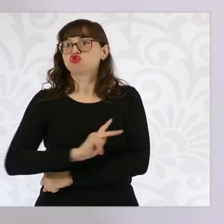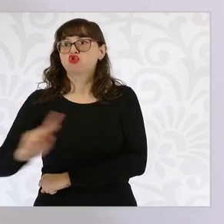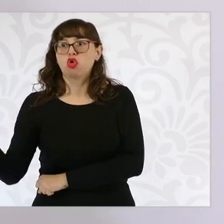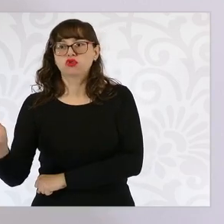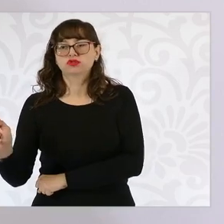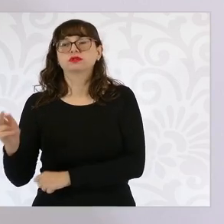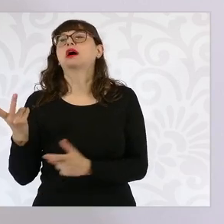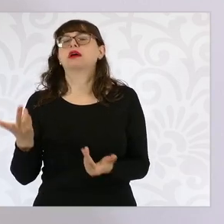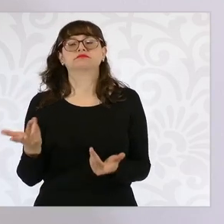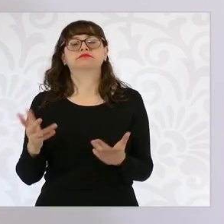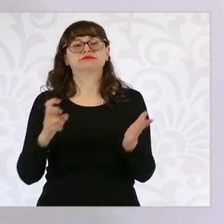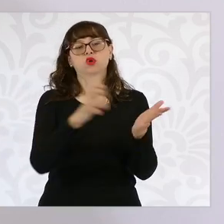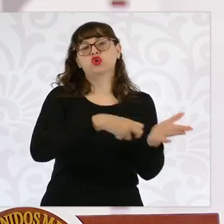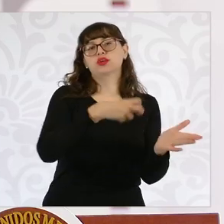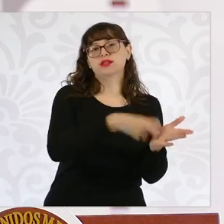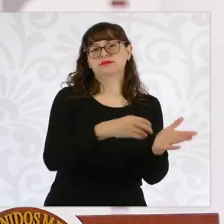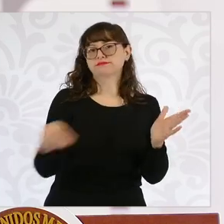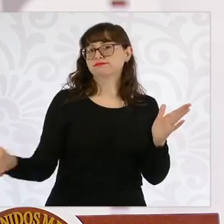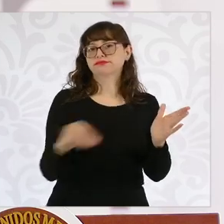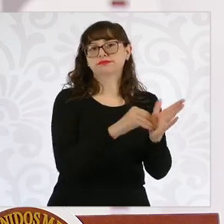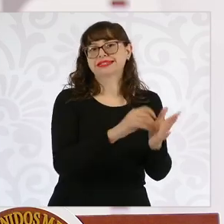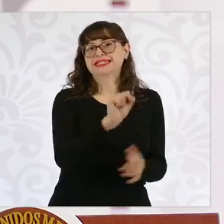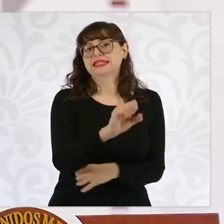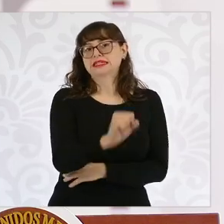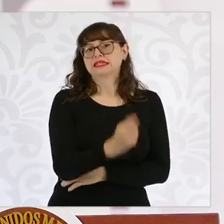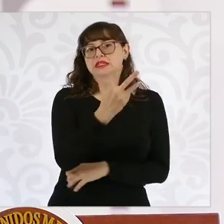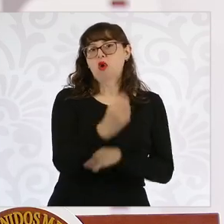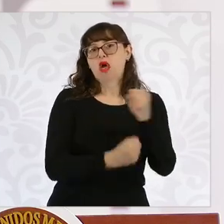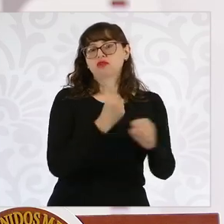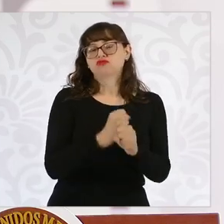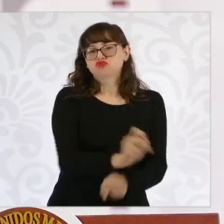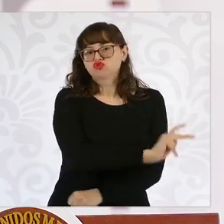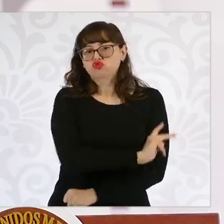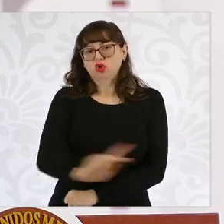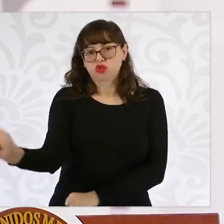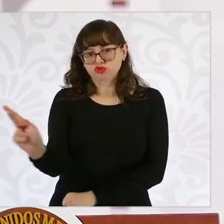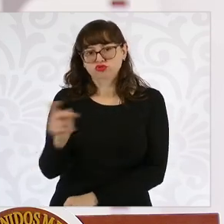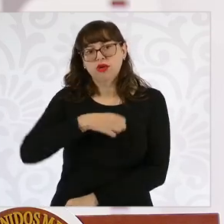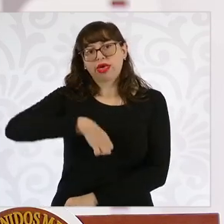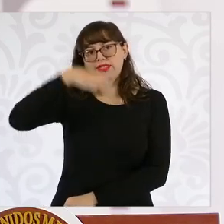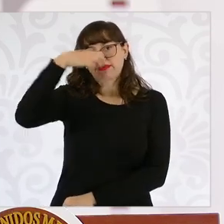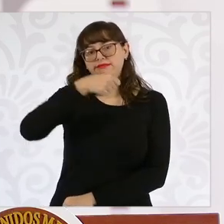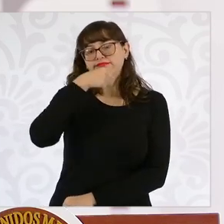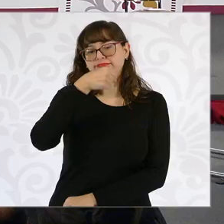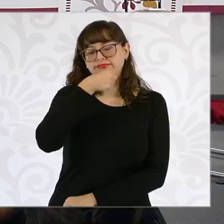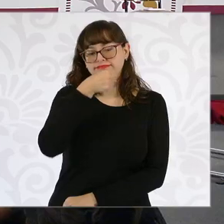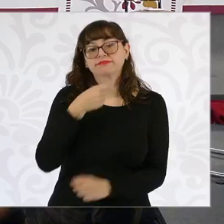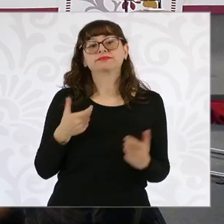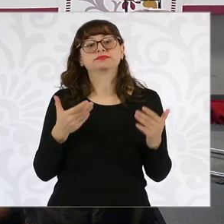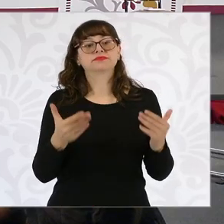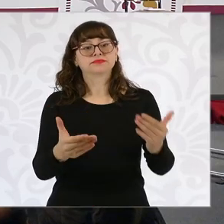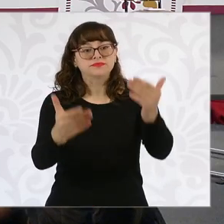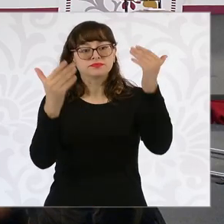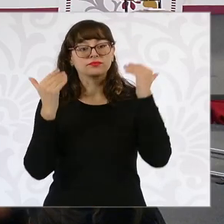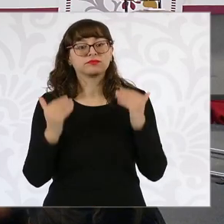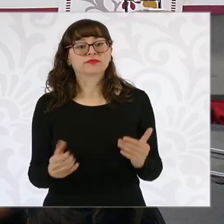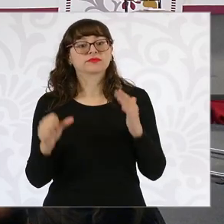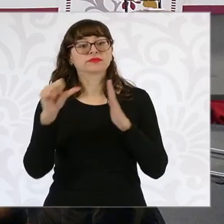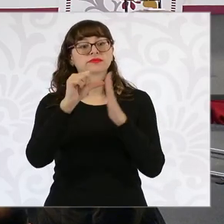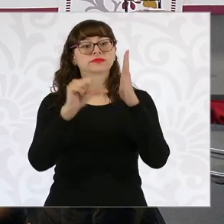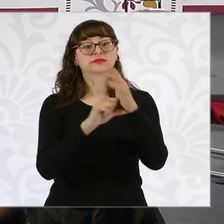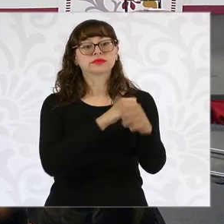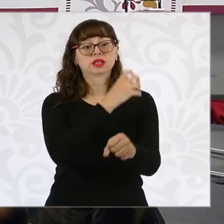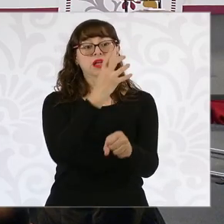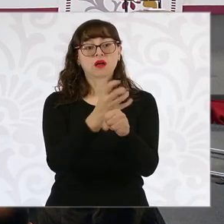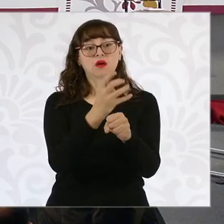los adultos mayores. Adelante. Y aquí en esta parte del artículo cuarto se